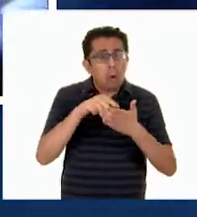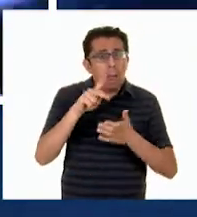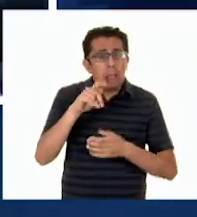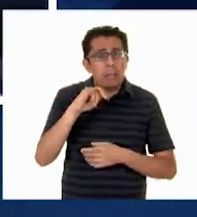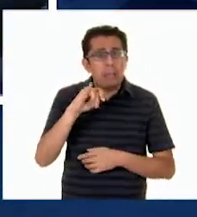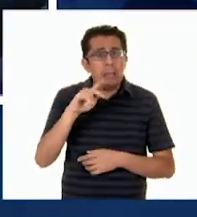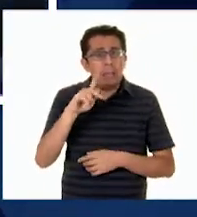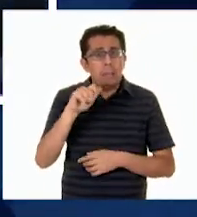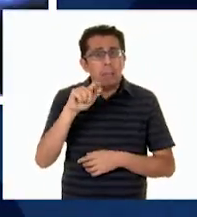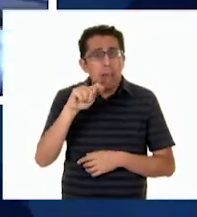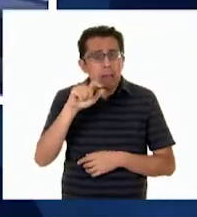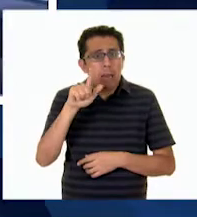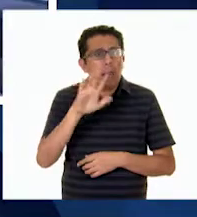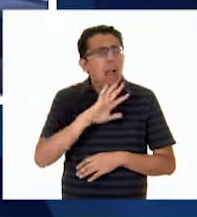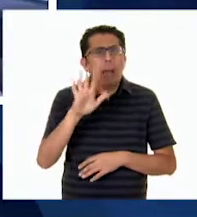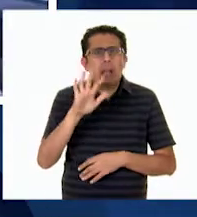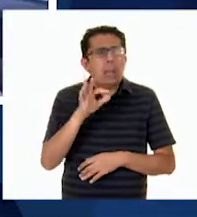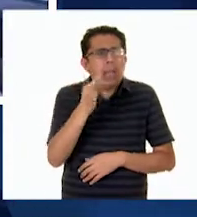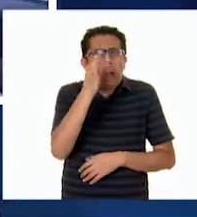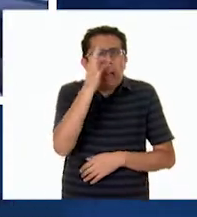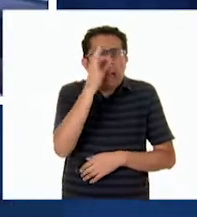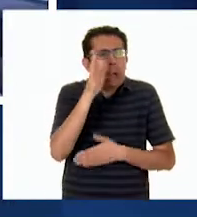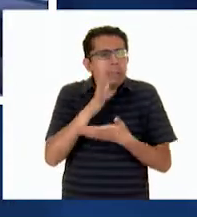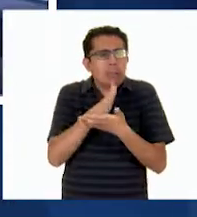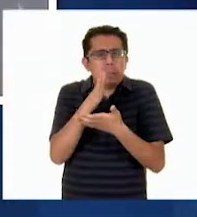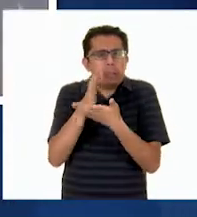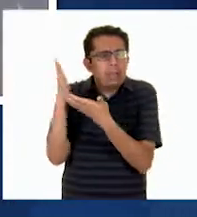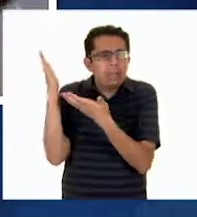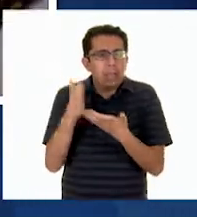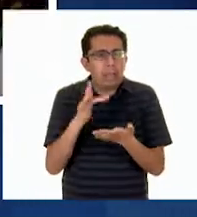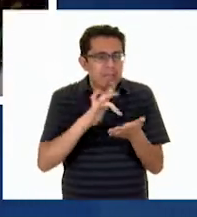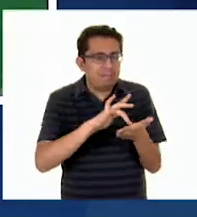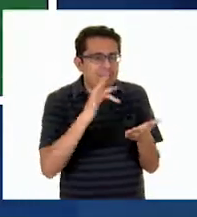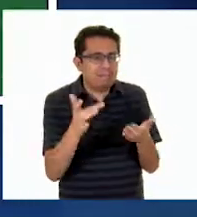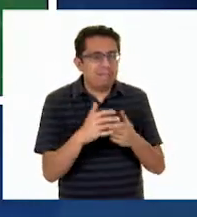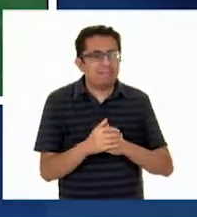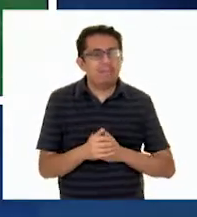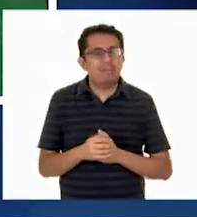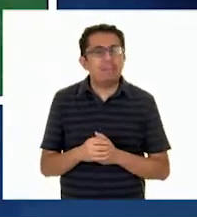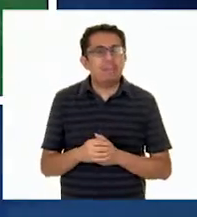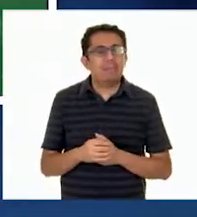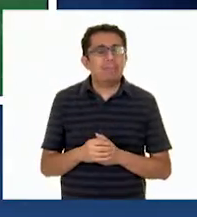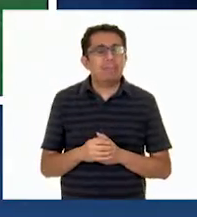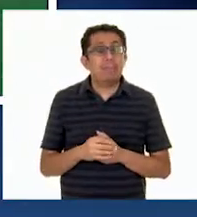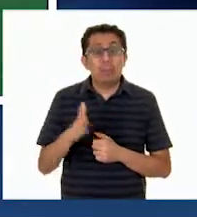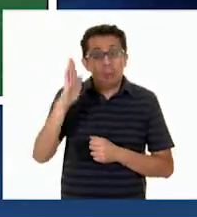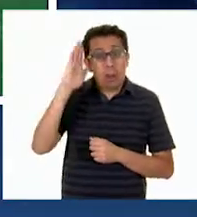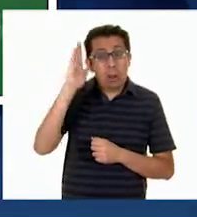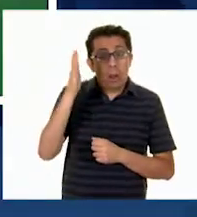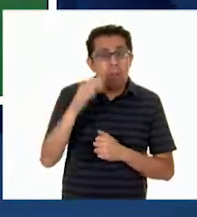No, ya vamos a llegar. Gracias. Profesor. Hola.